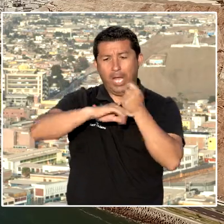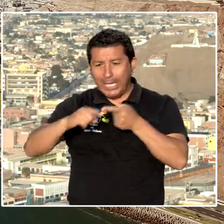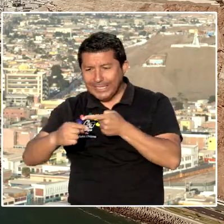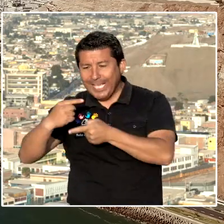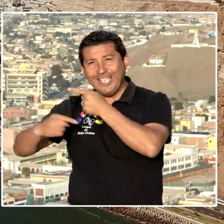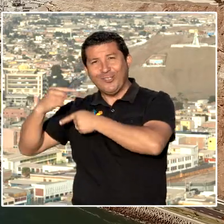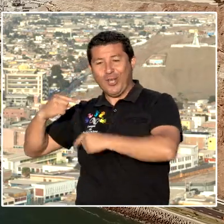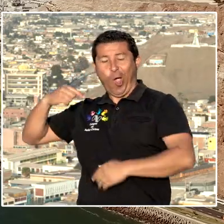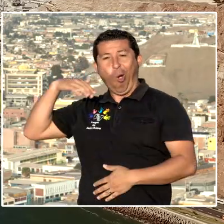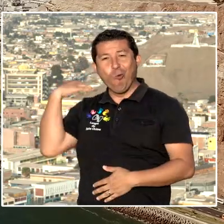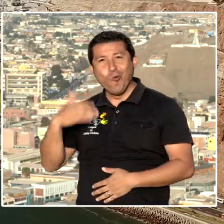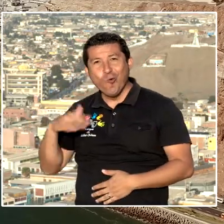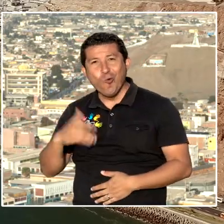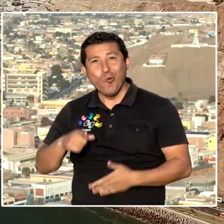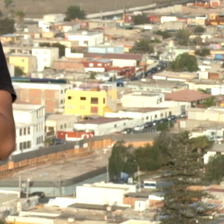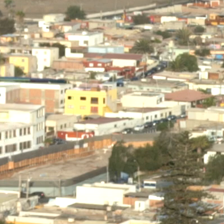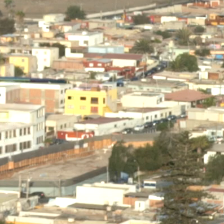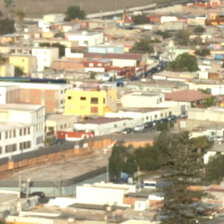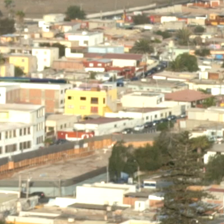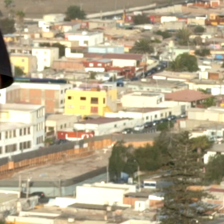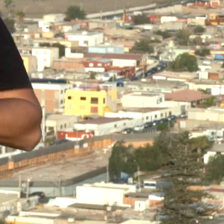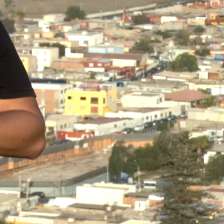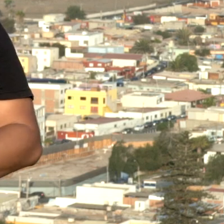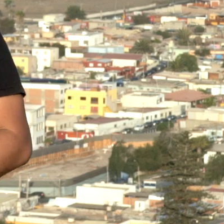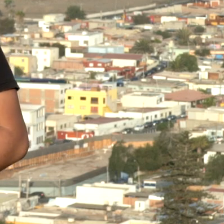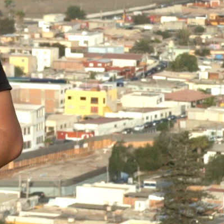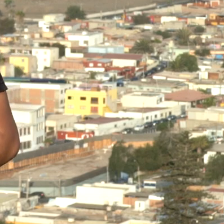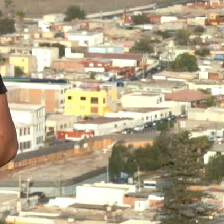parte importante de nuestra historia reciente.